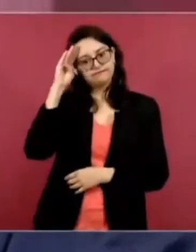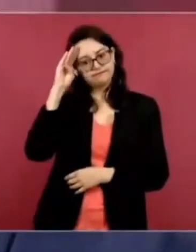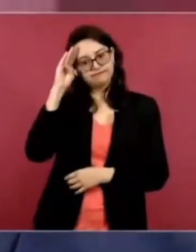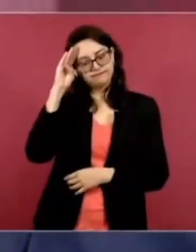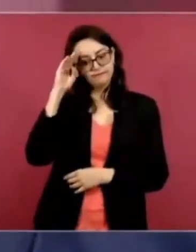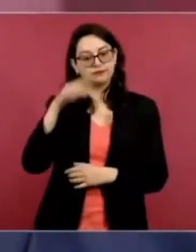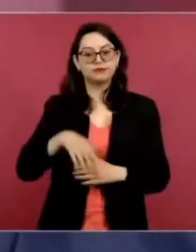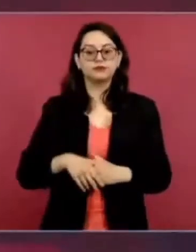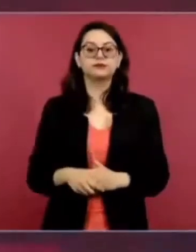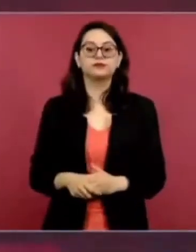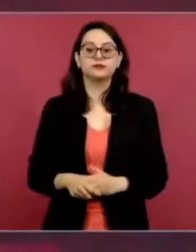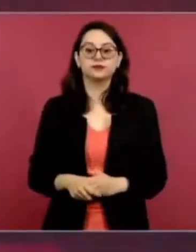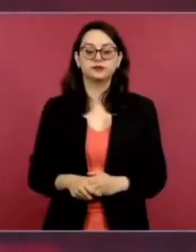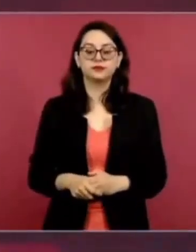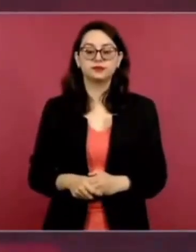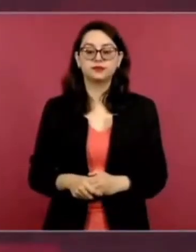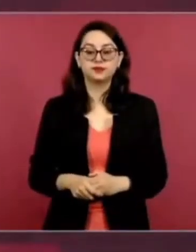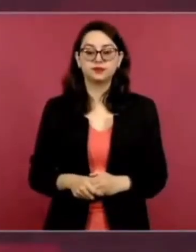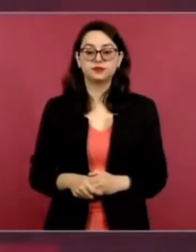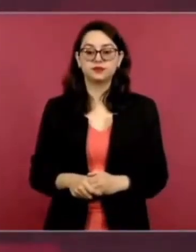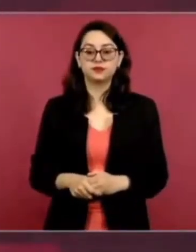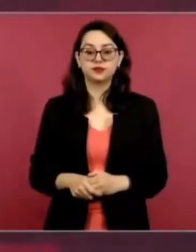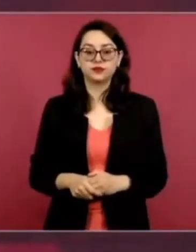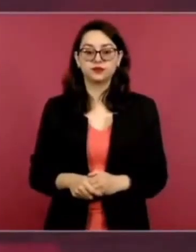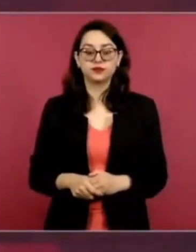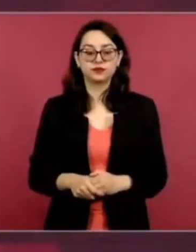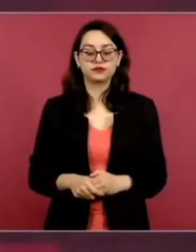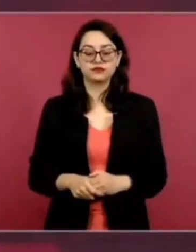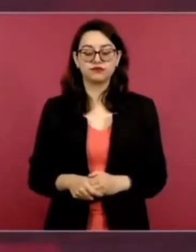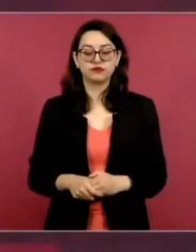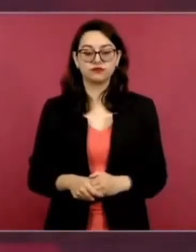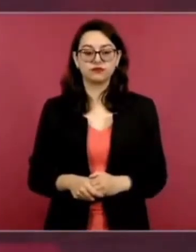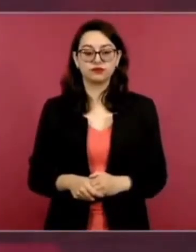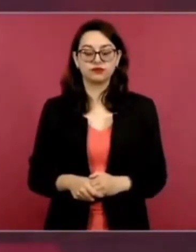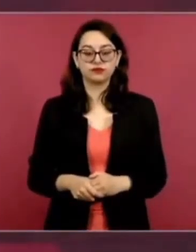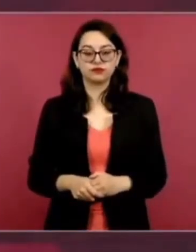no sé si ahora, porque me pidieron una entrevista,